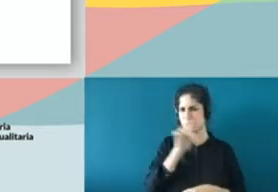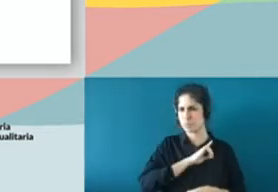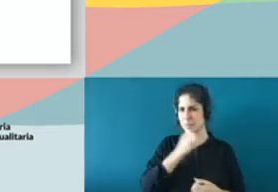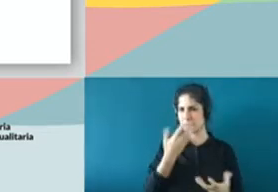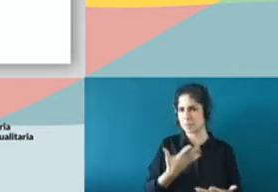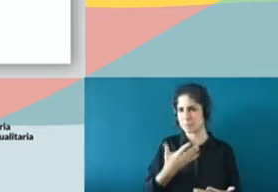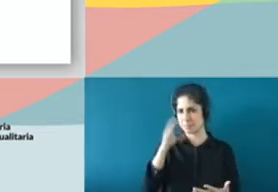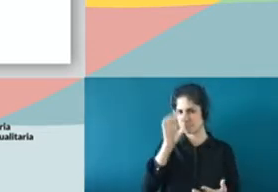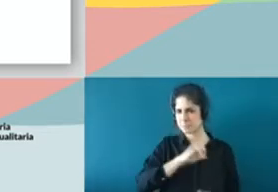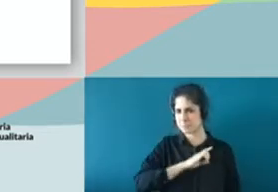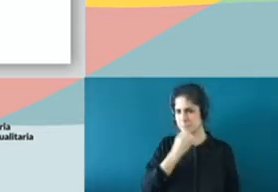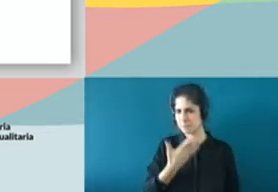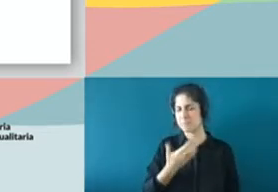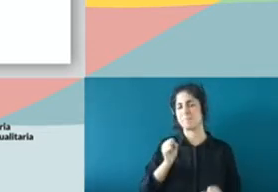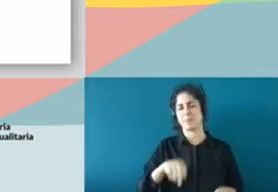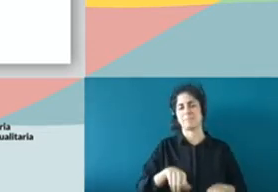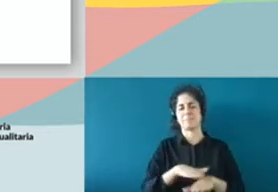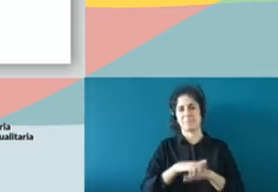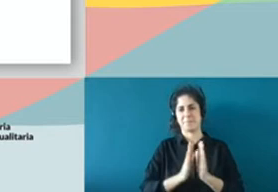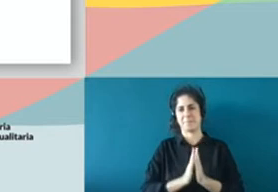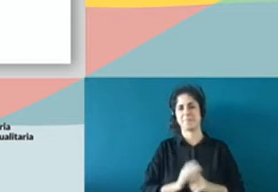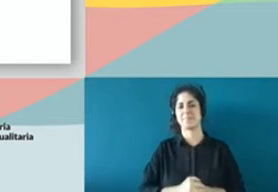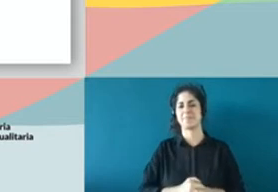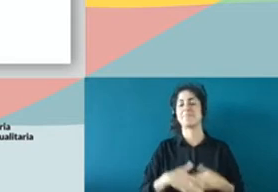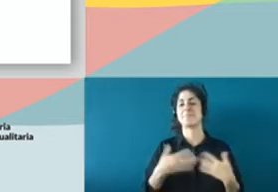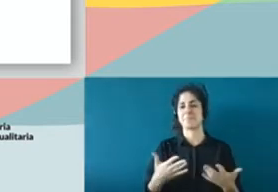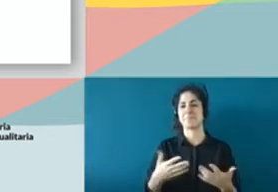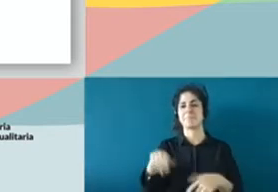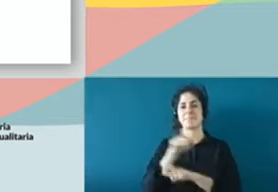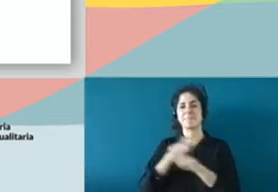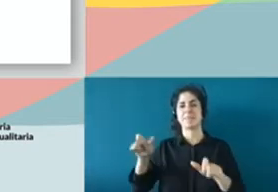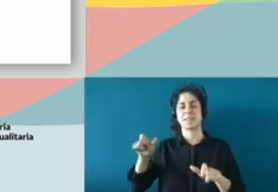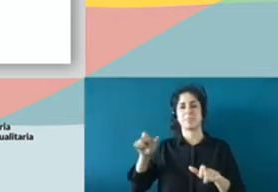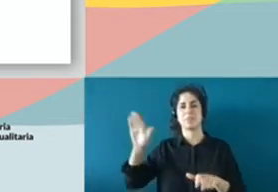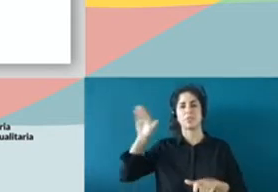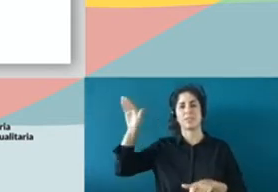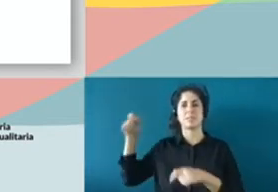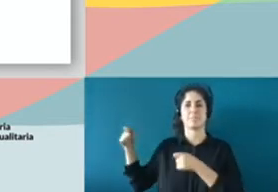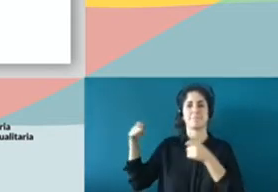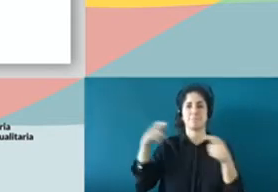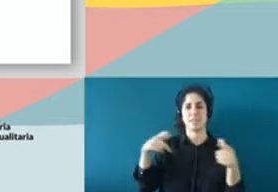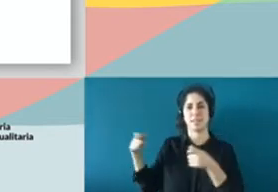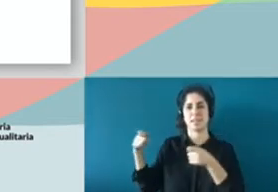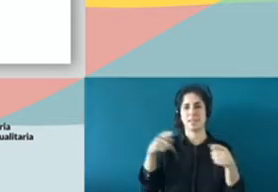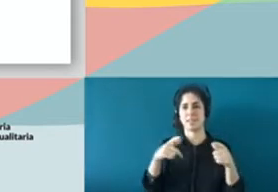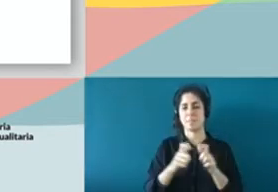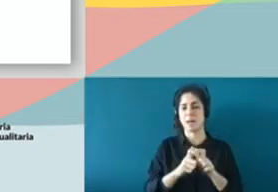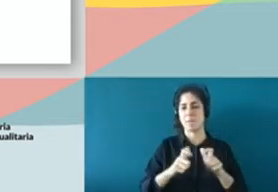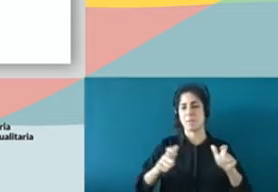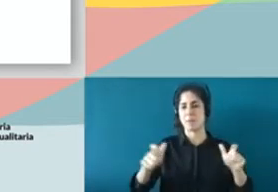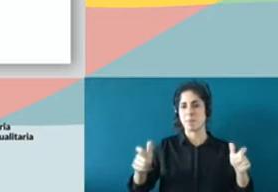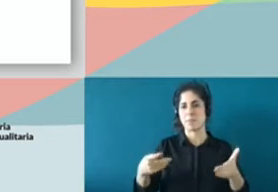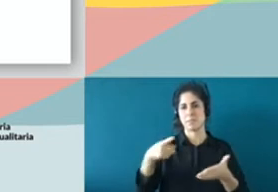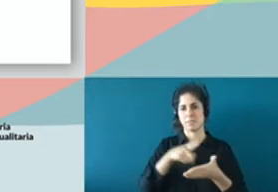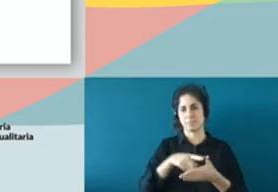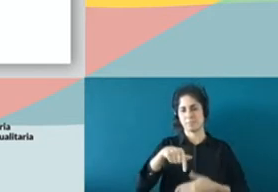perdonen, se ha visto un repunte de las llegadas de personas migrantes a nuestras costas. Quiero dejar claro una